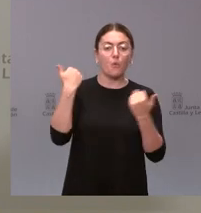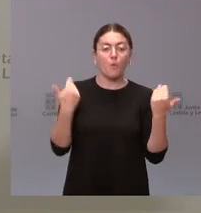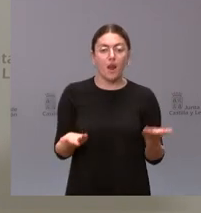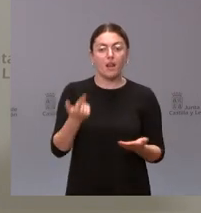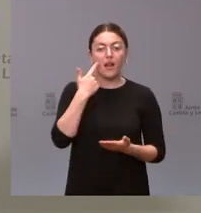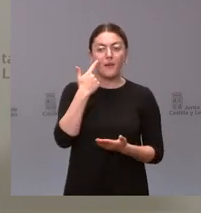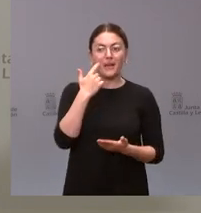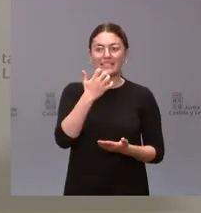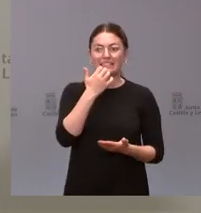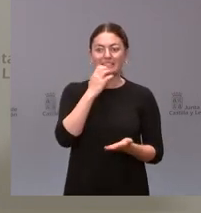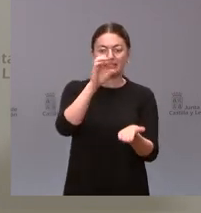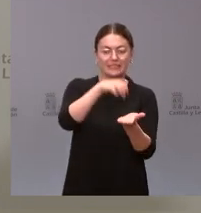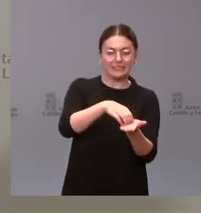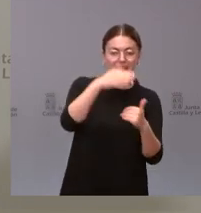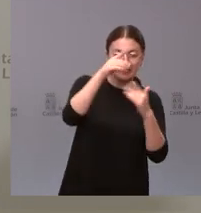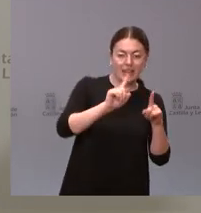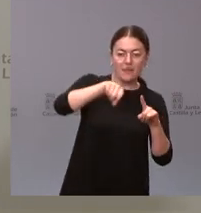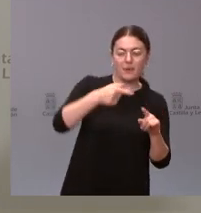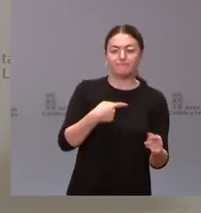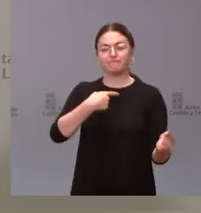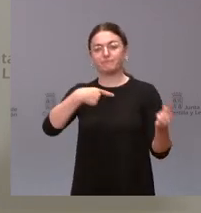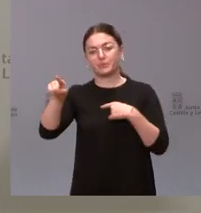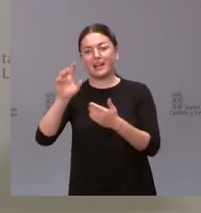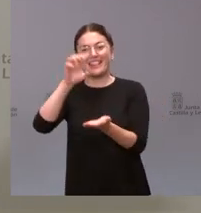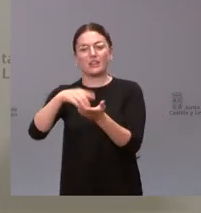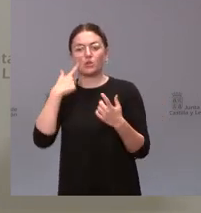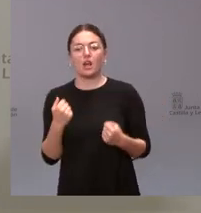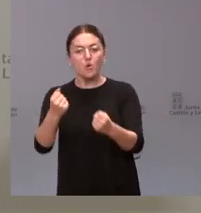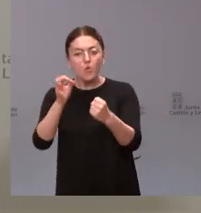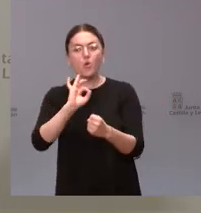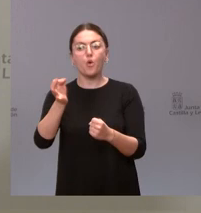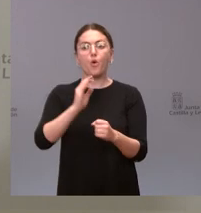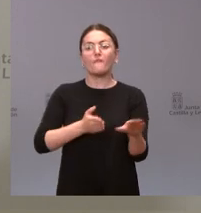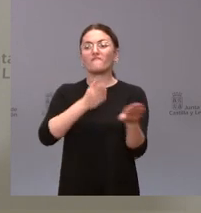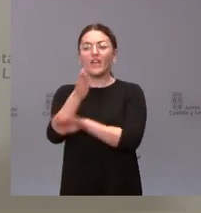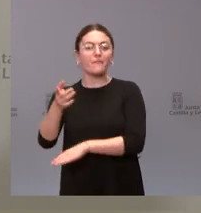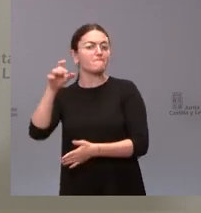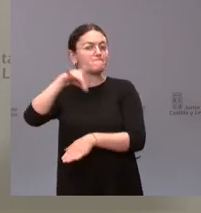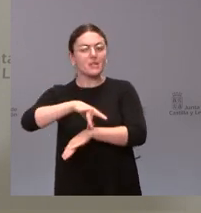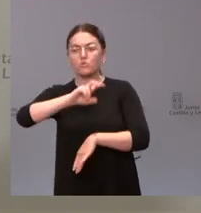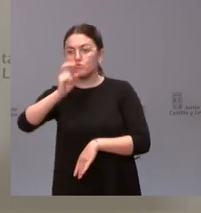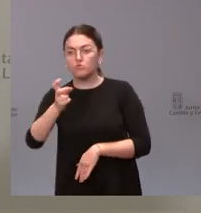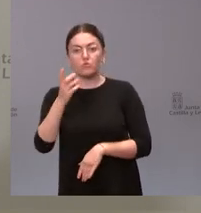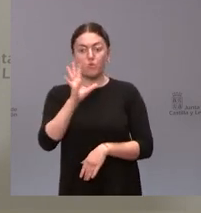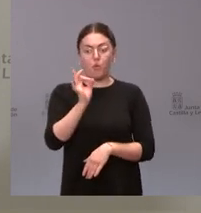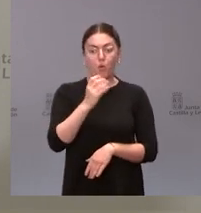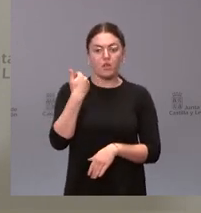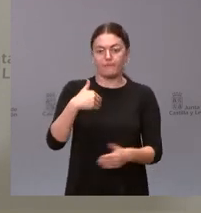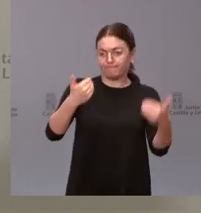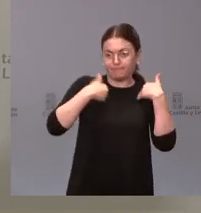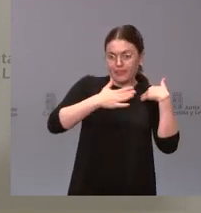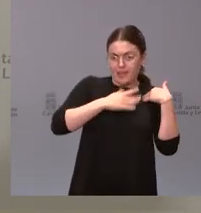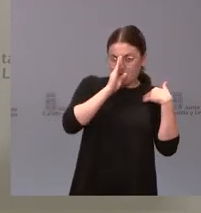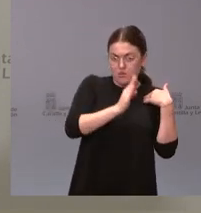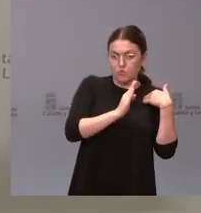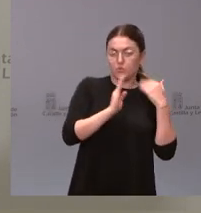salud a un médico o simplemente ellas son están cualificadas o son capaces de solucionarlo quería preguntarle